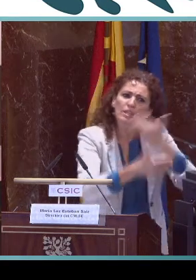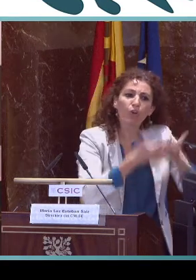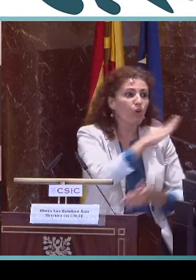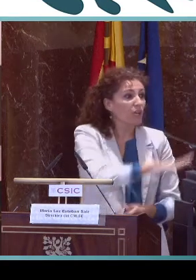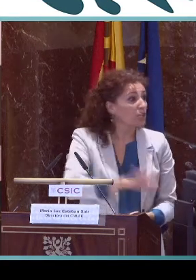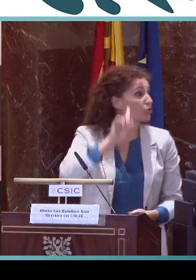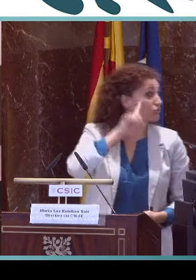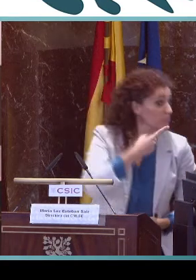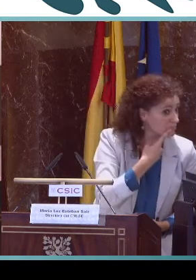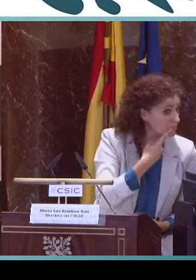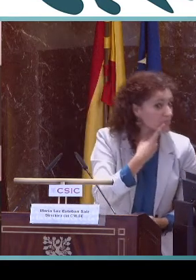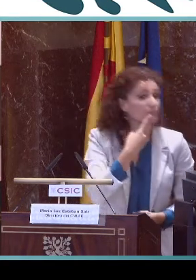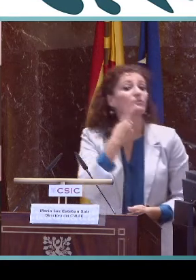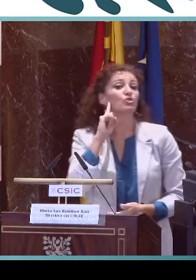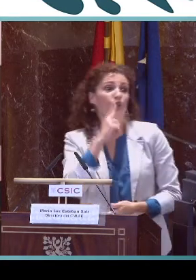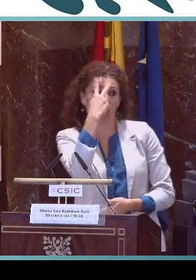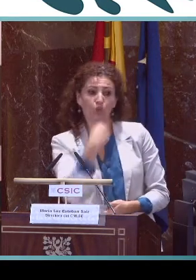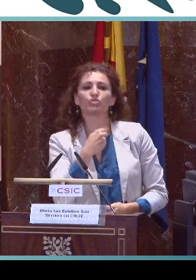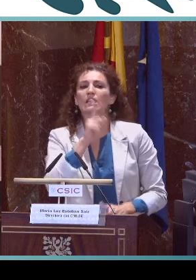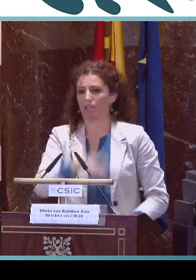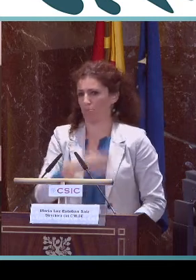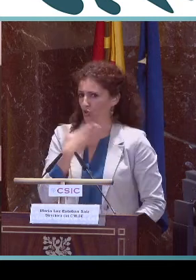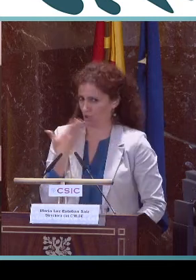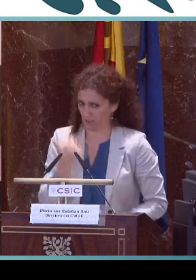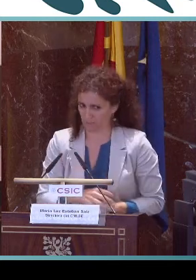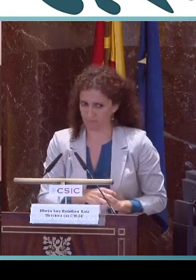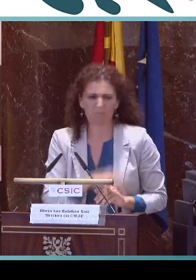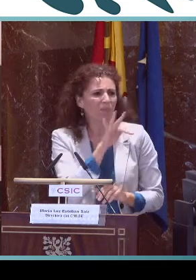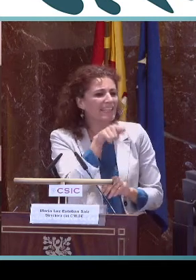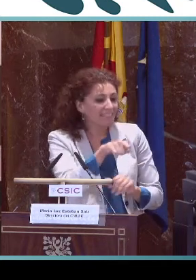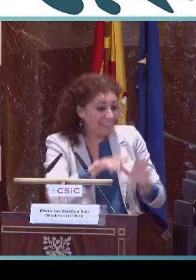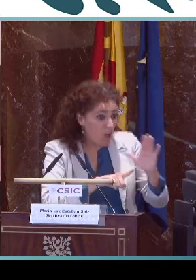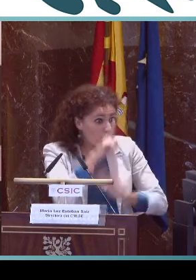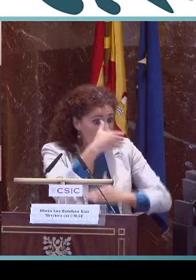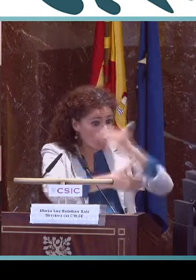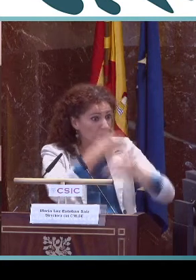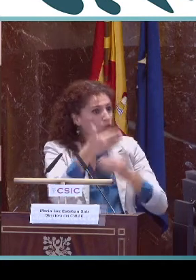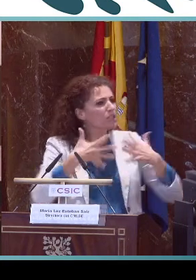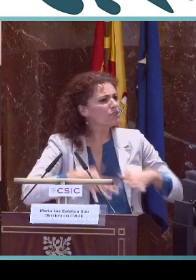lengua de signos, desarrollo evolutivo con respecto a los niños sordos, sordociegos y oyentes,